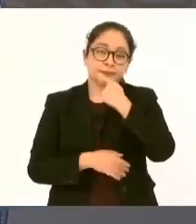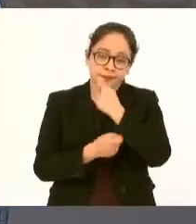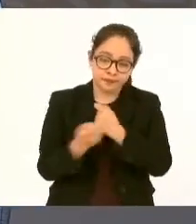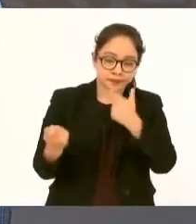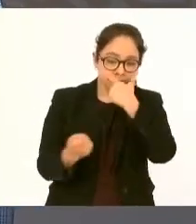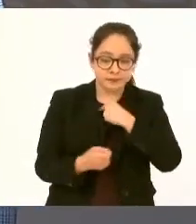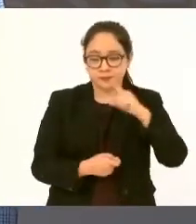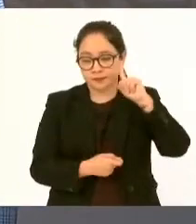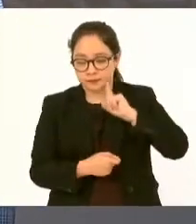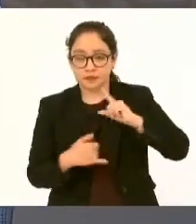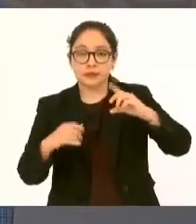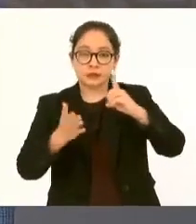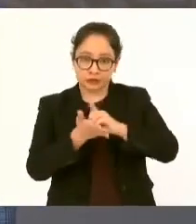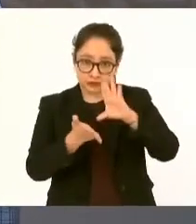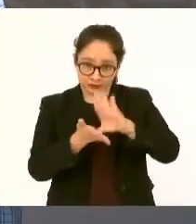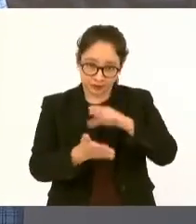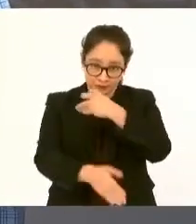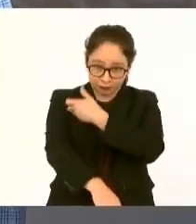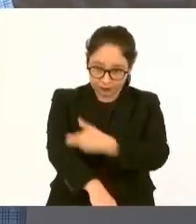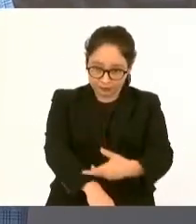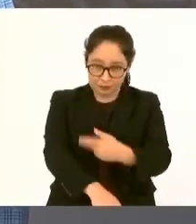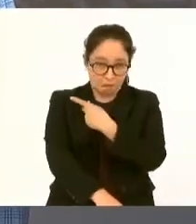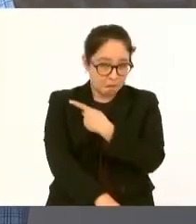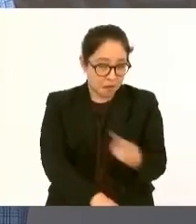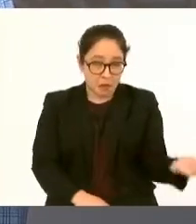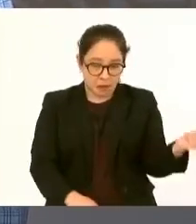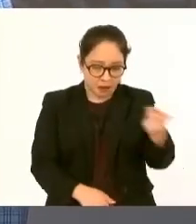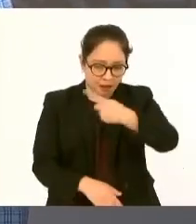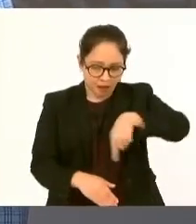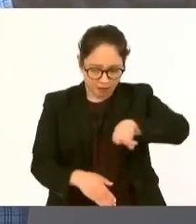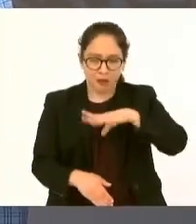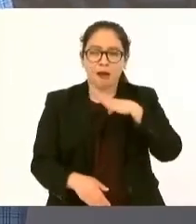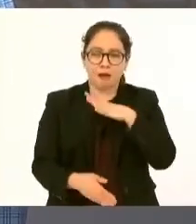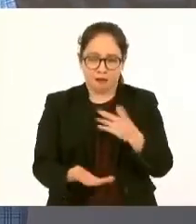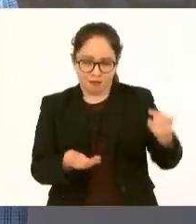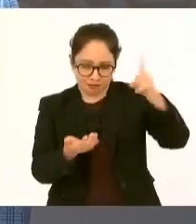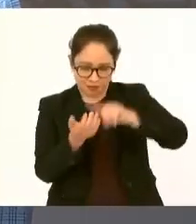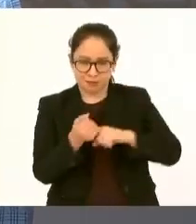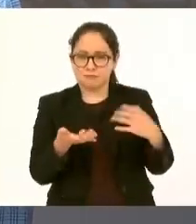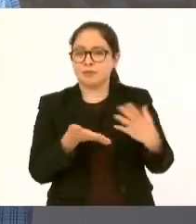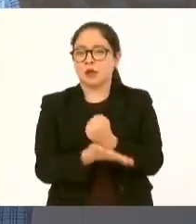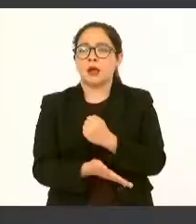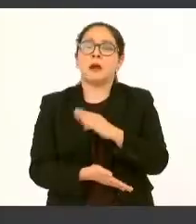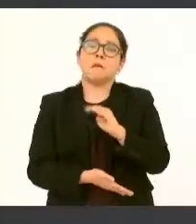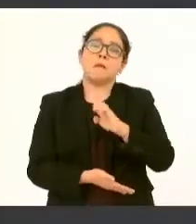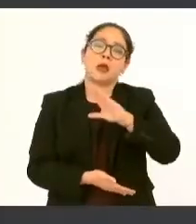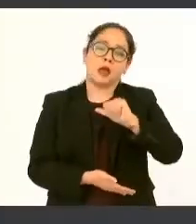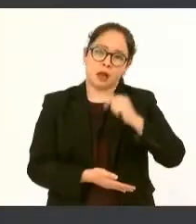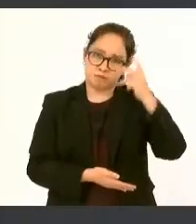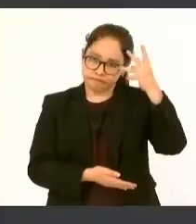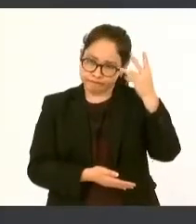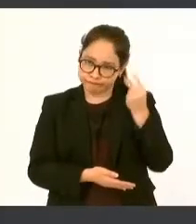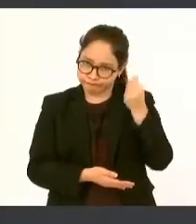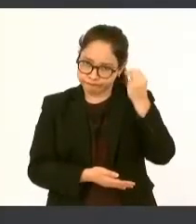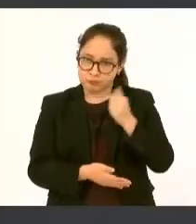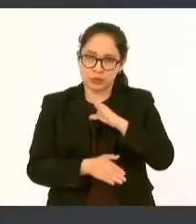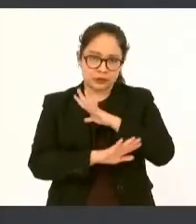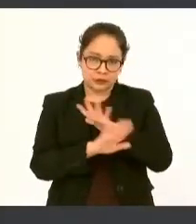discapacidad de familias pobres tienen igual que los adultos mayores una pensión